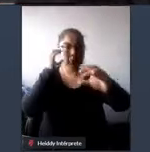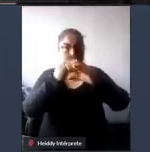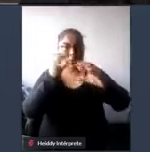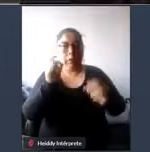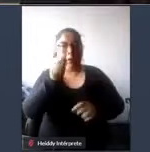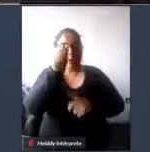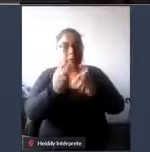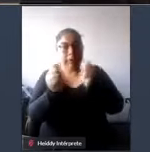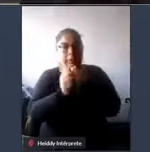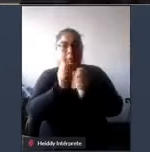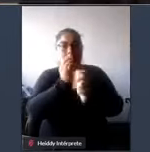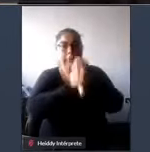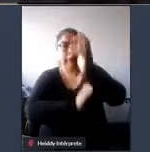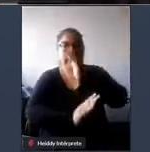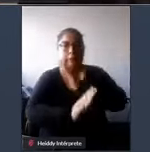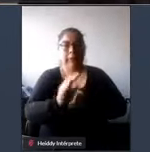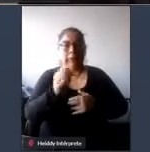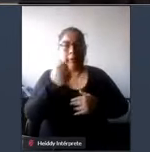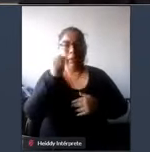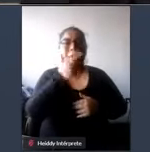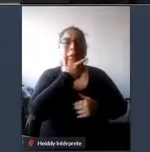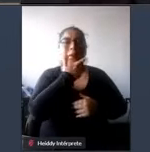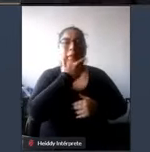las personas con discapacidad severa